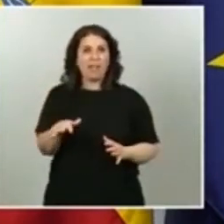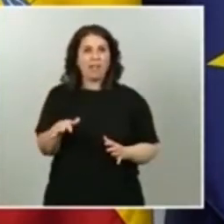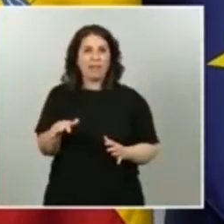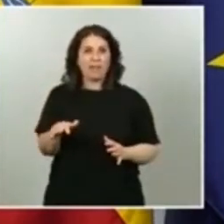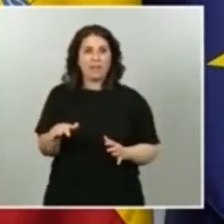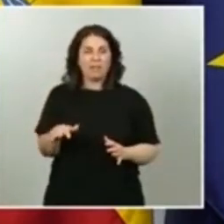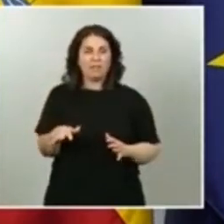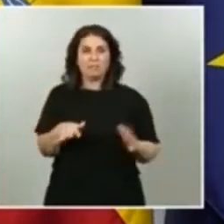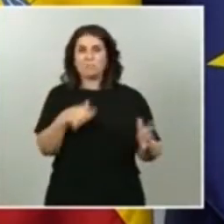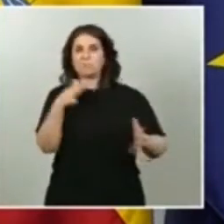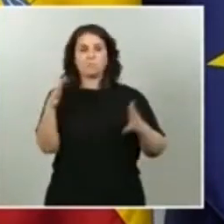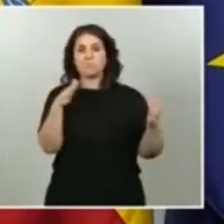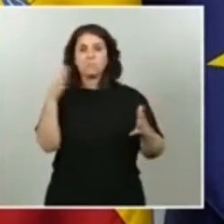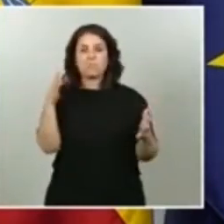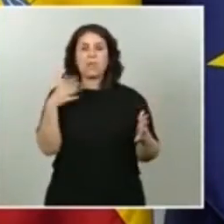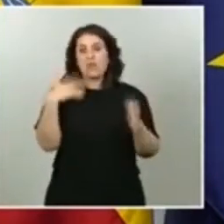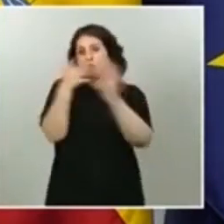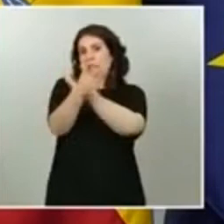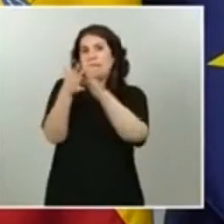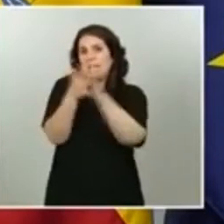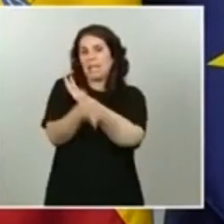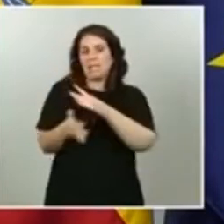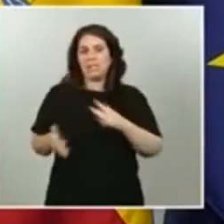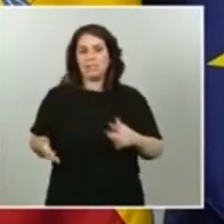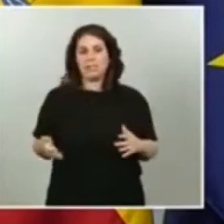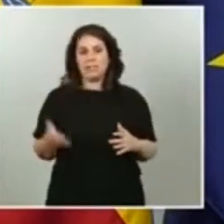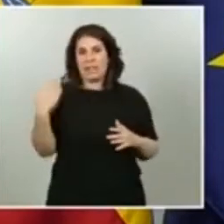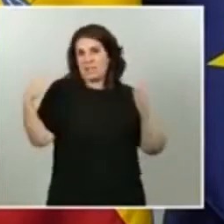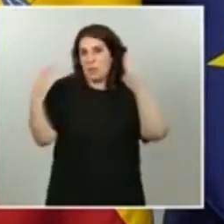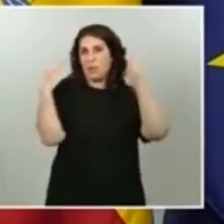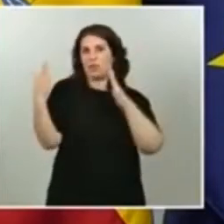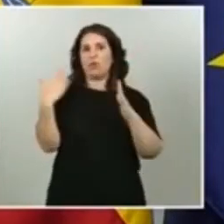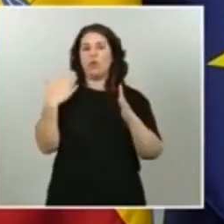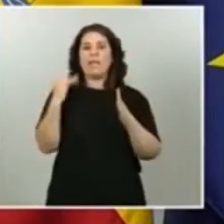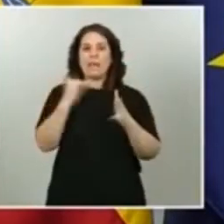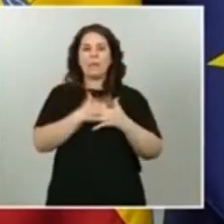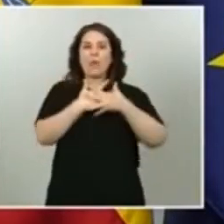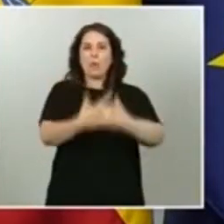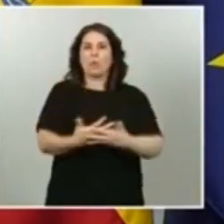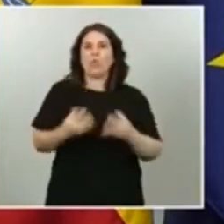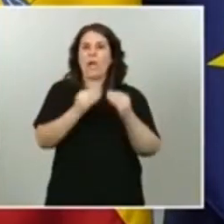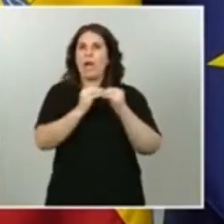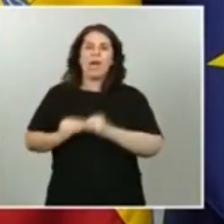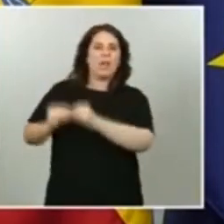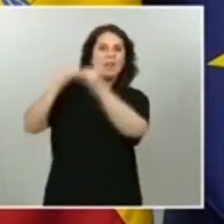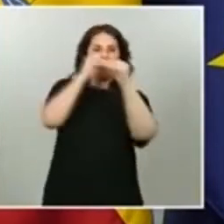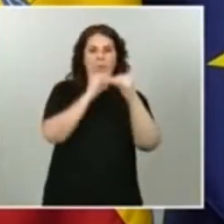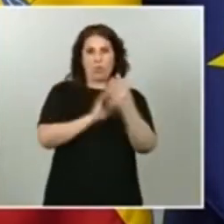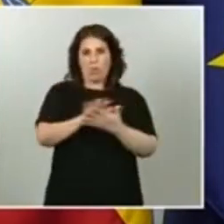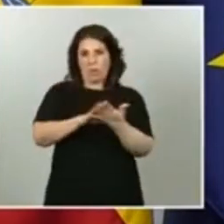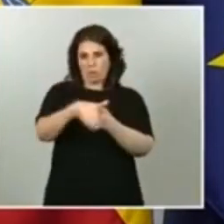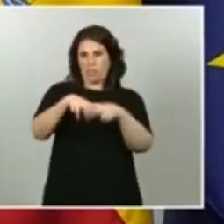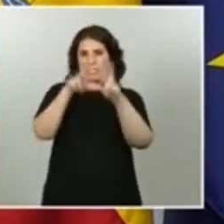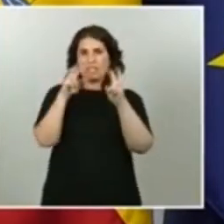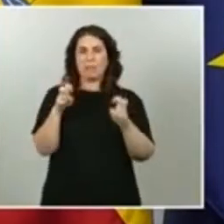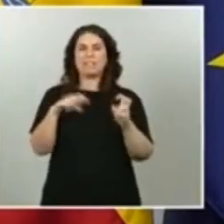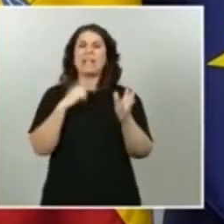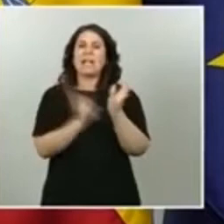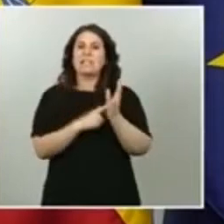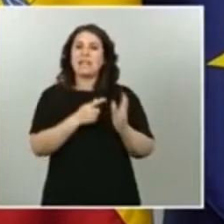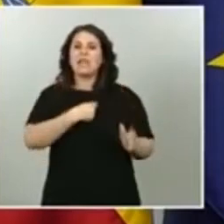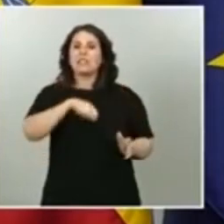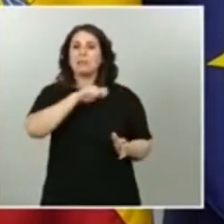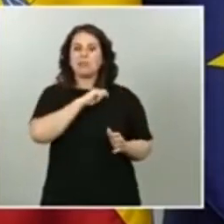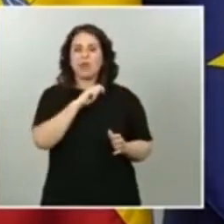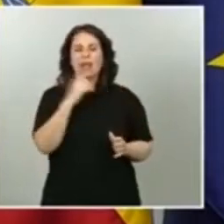y expuse que había una voluntad unánime en la doctrina cuando abordaban este tema que la legislación española debería ser objeto